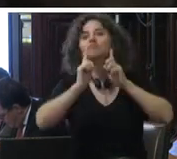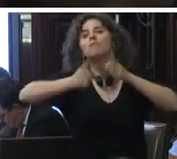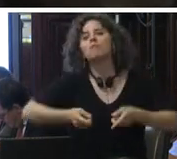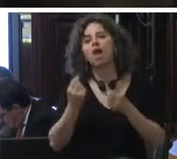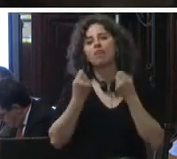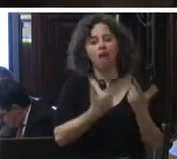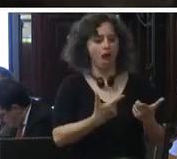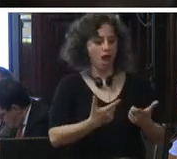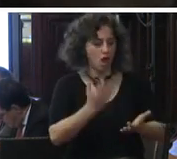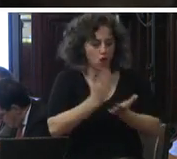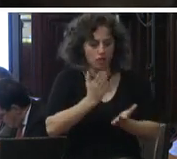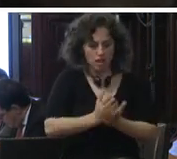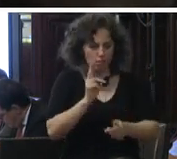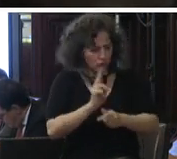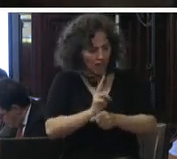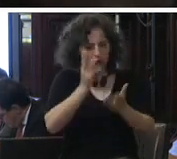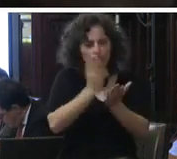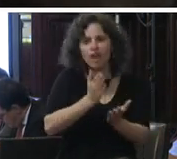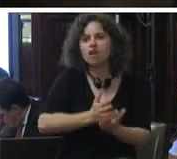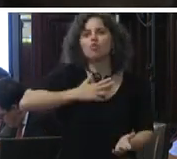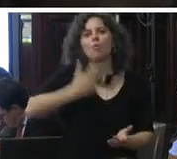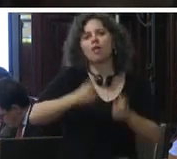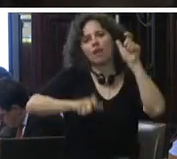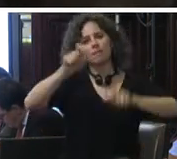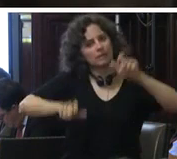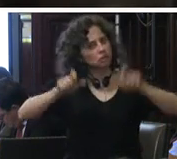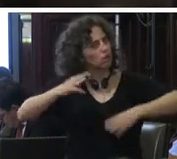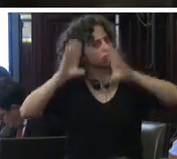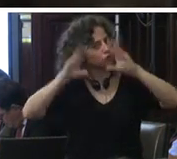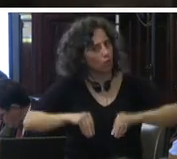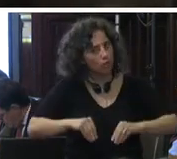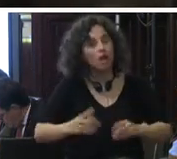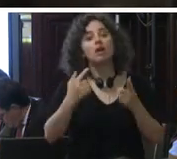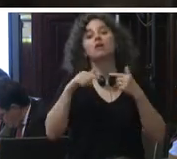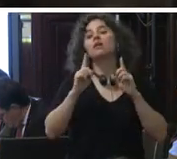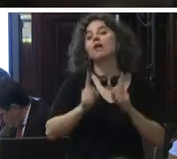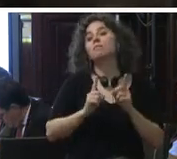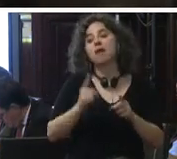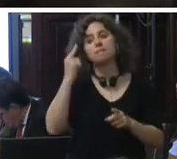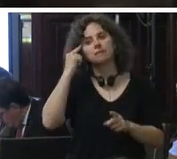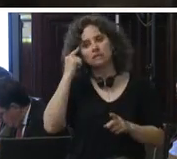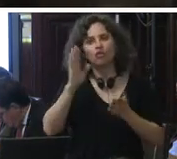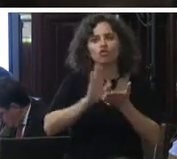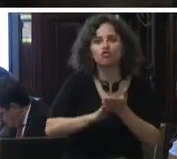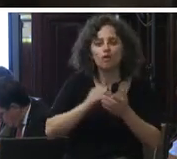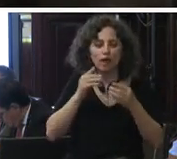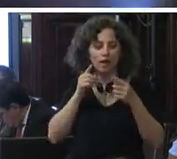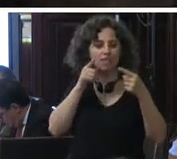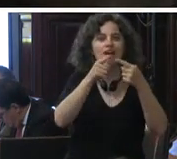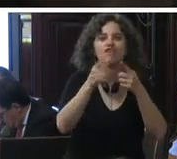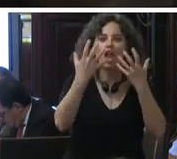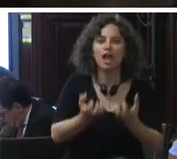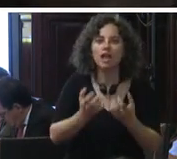garantizar los derechos humanos de todas las personas ante ello y tomando en cuenta el reto que representa combatir